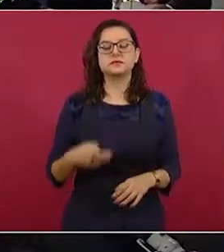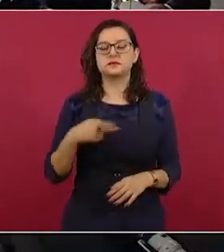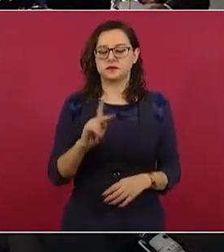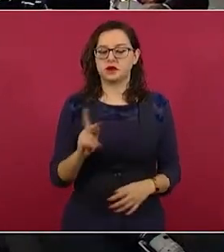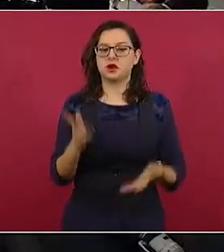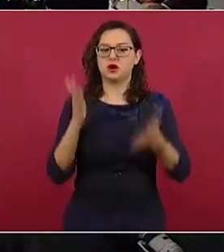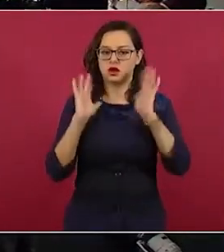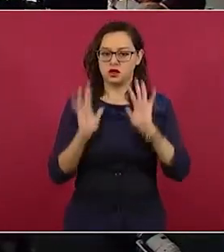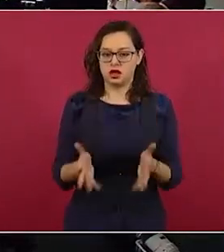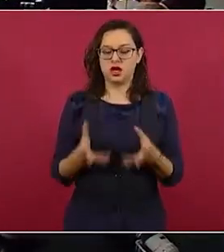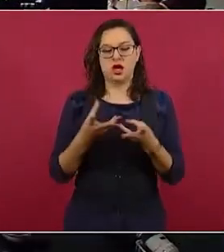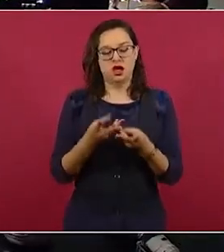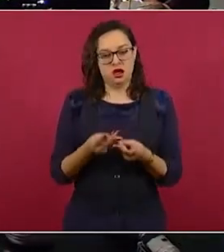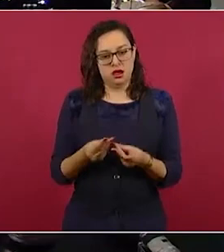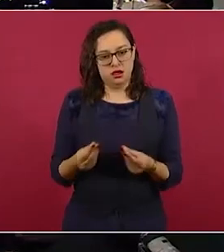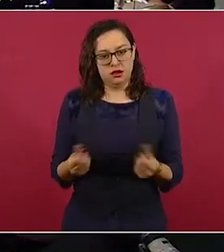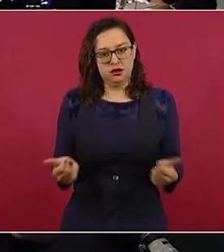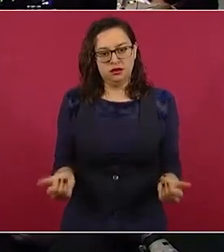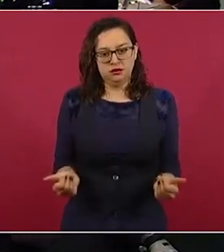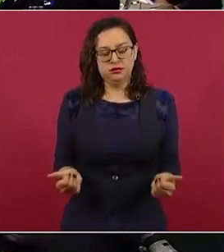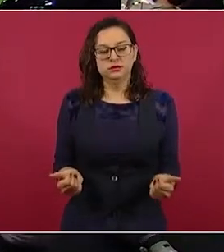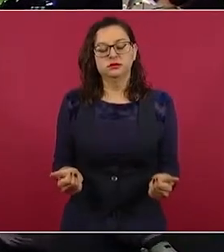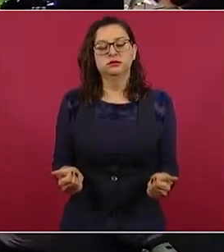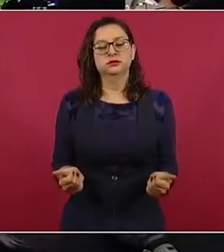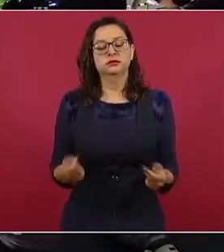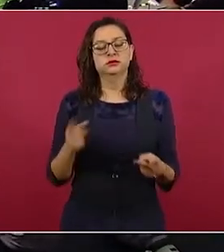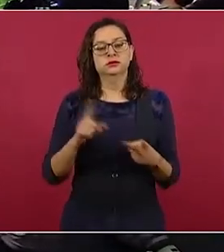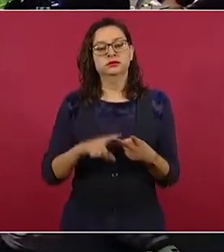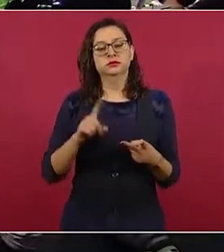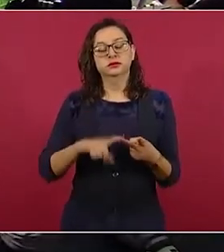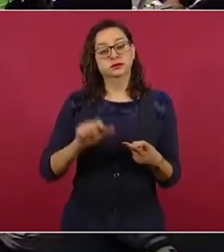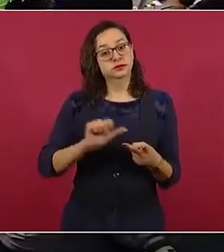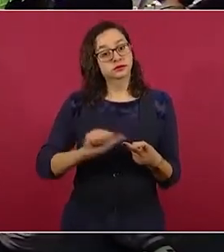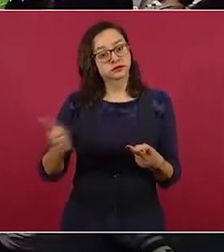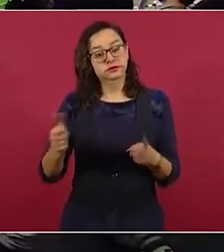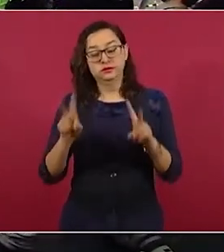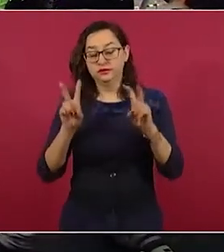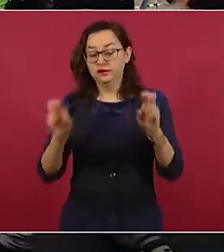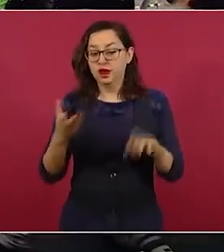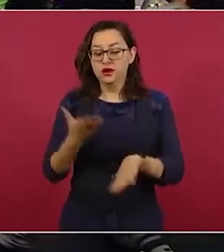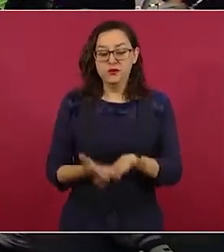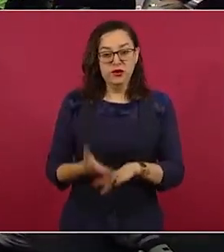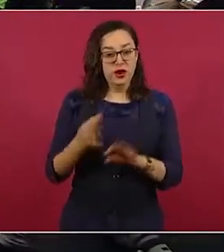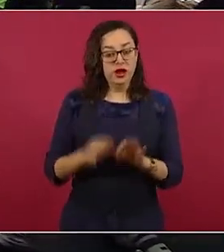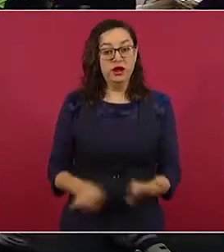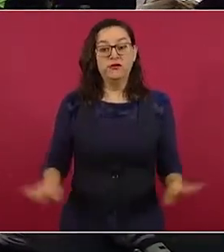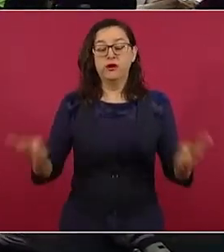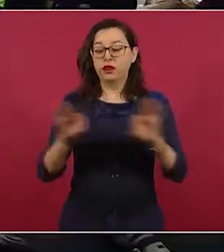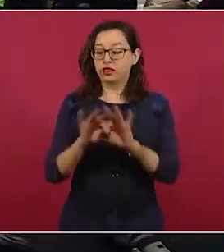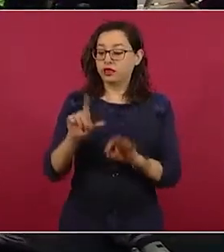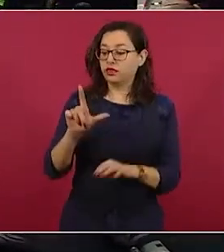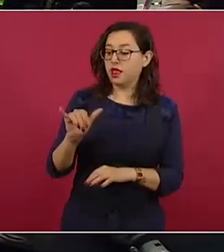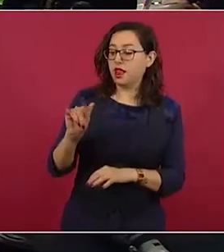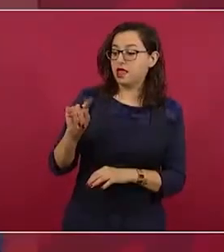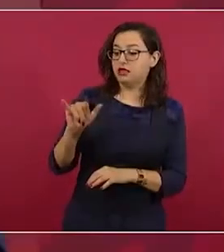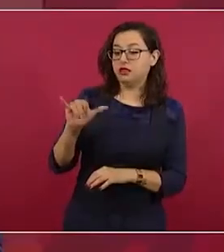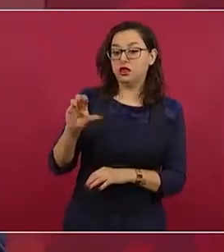estamos protegidos. Lo otro que nos importa mucho es el litio.